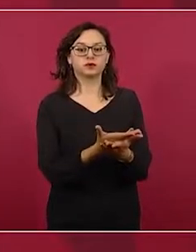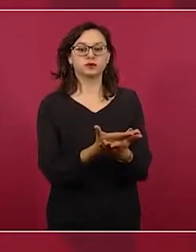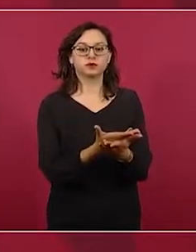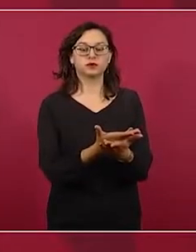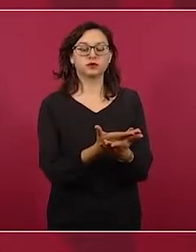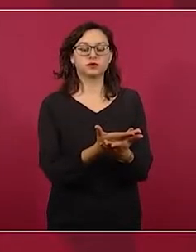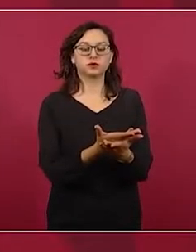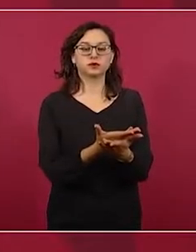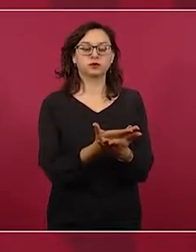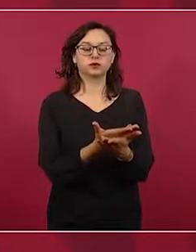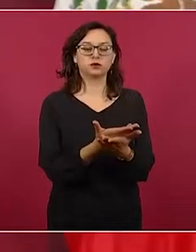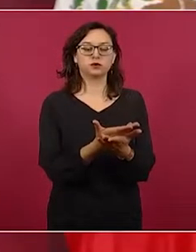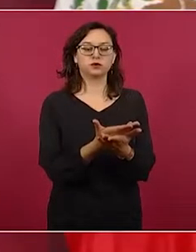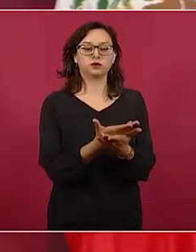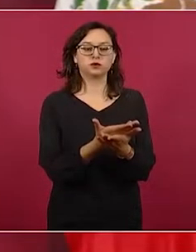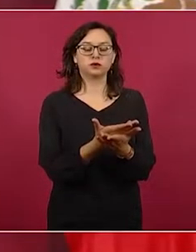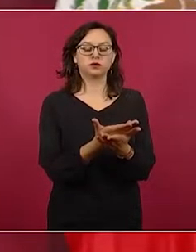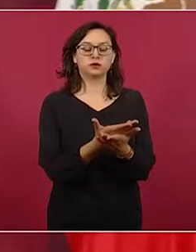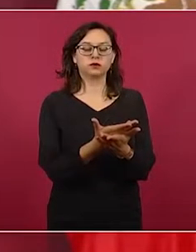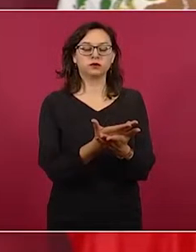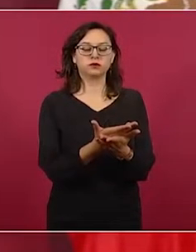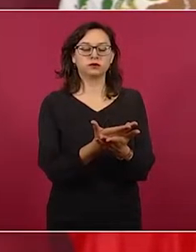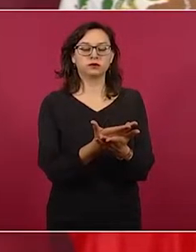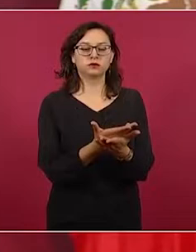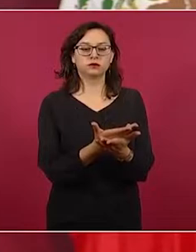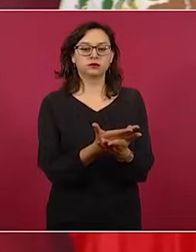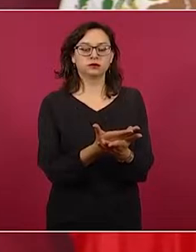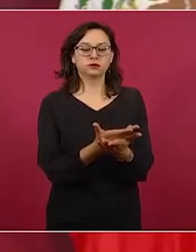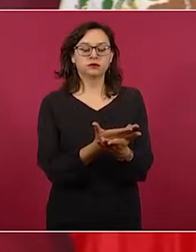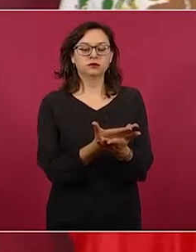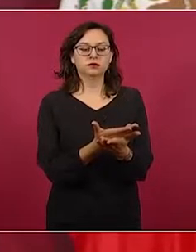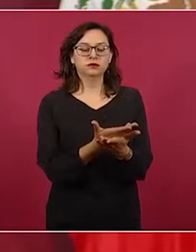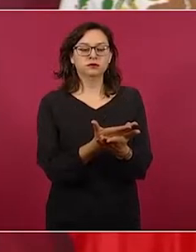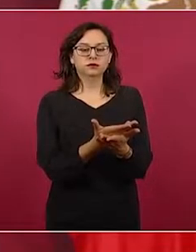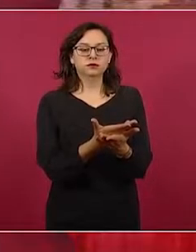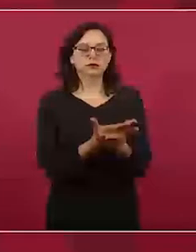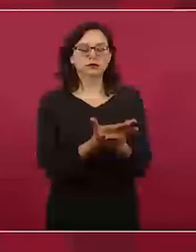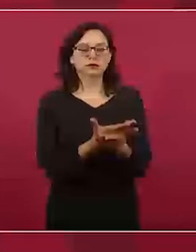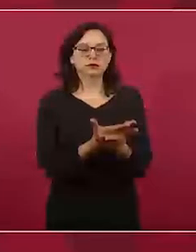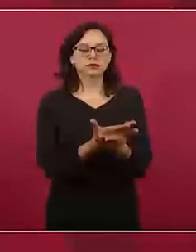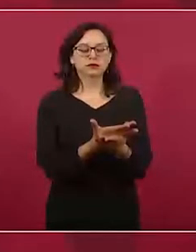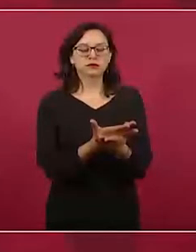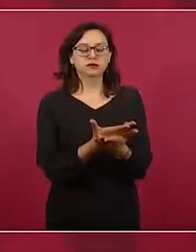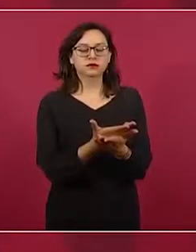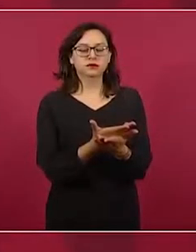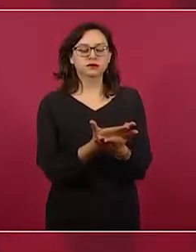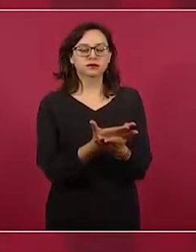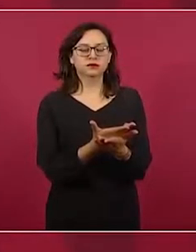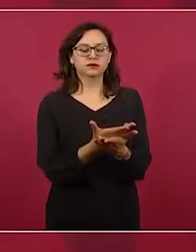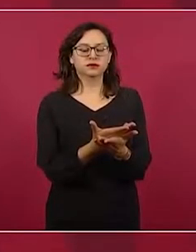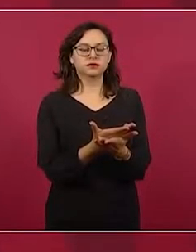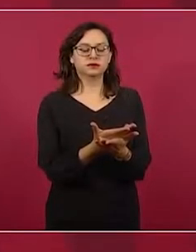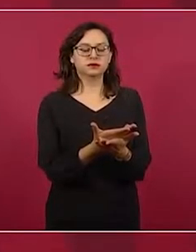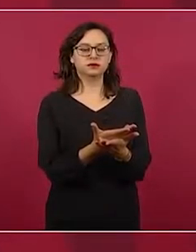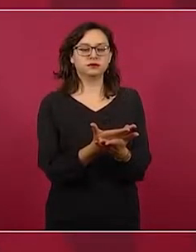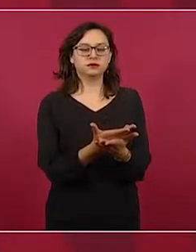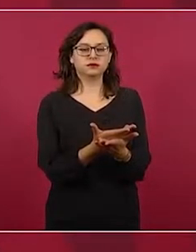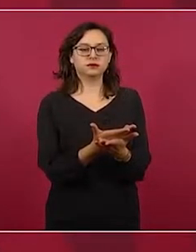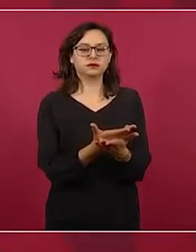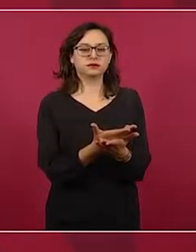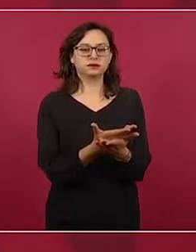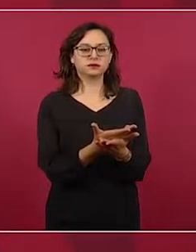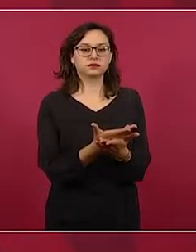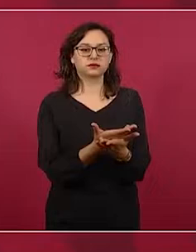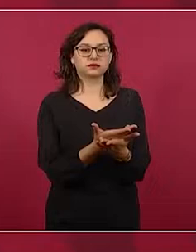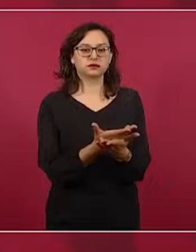también se está avanzando, de que se